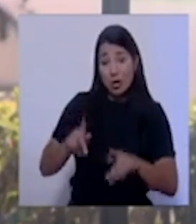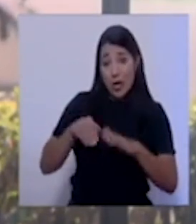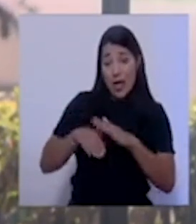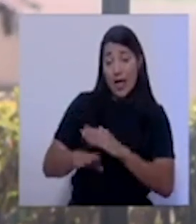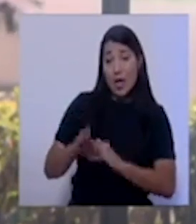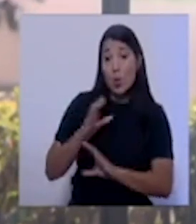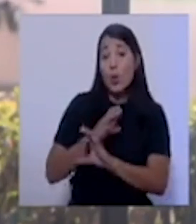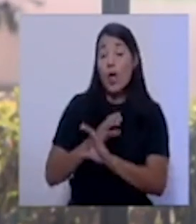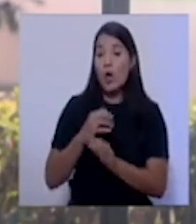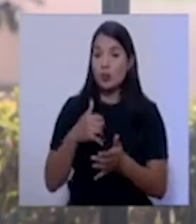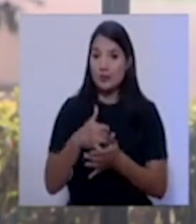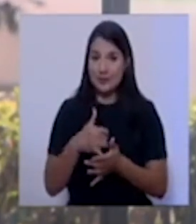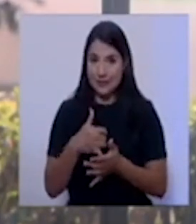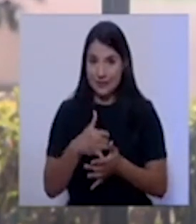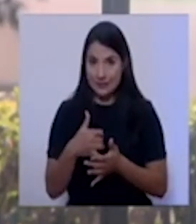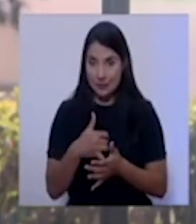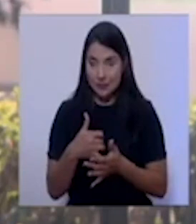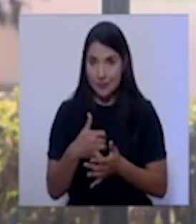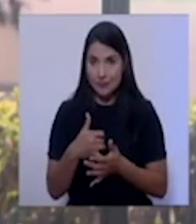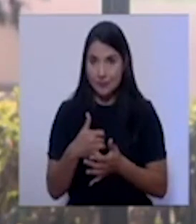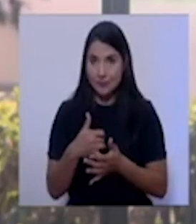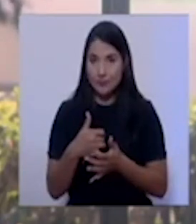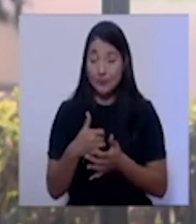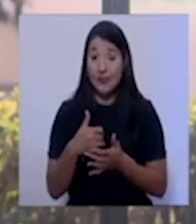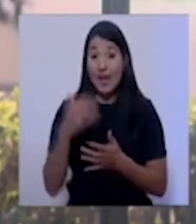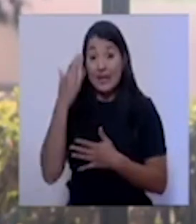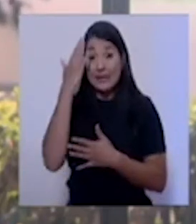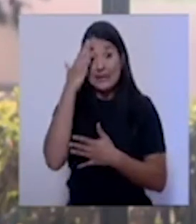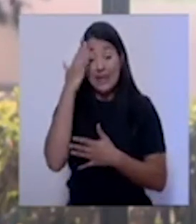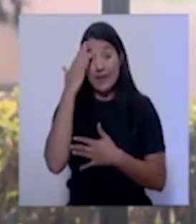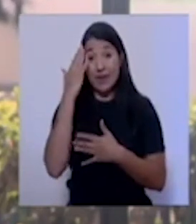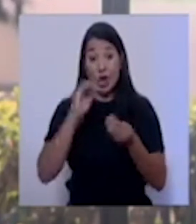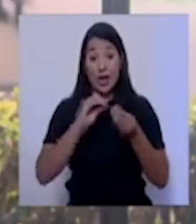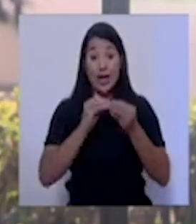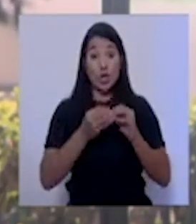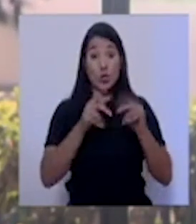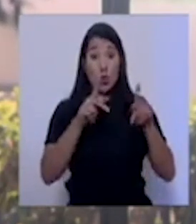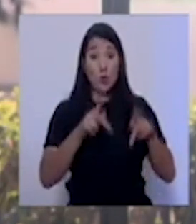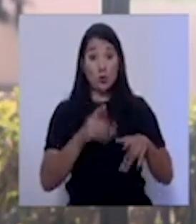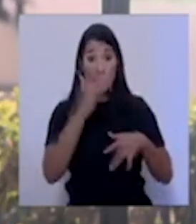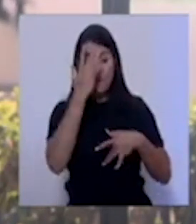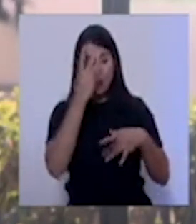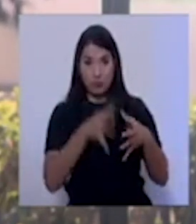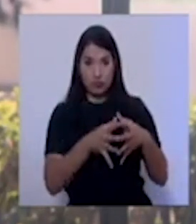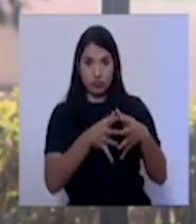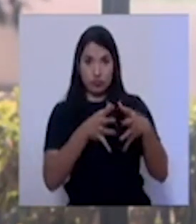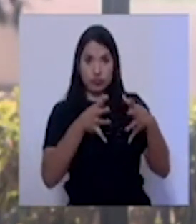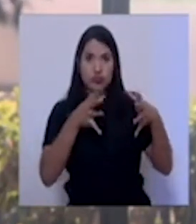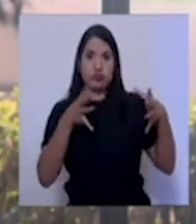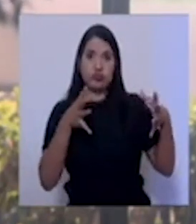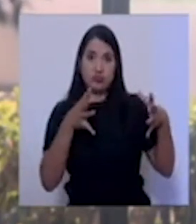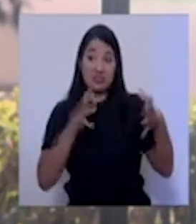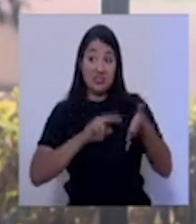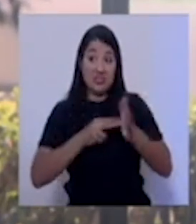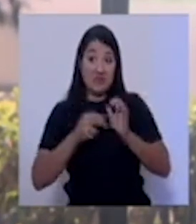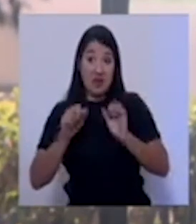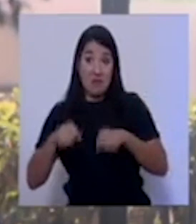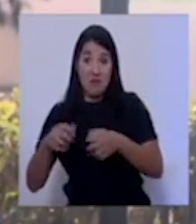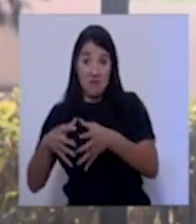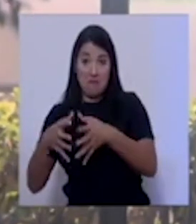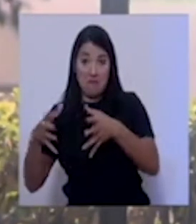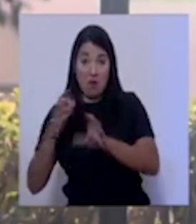tomando en cuenta el incremento de contagios que se ha estado registrando recientemente. Igualmente, doctor,